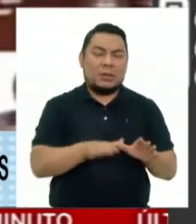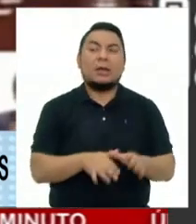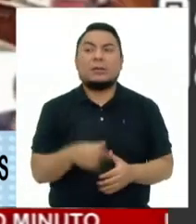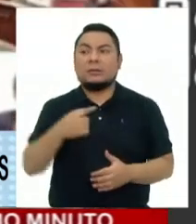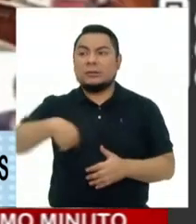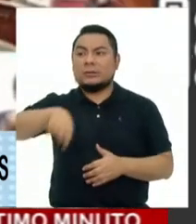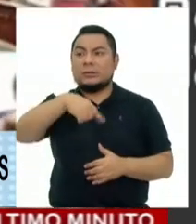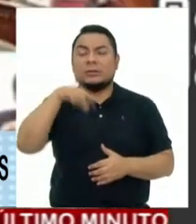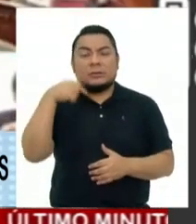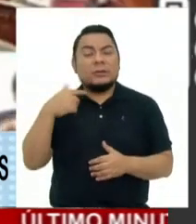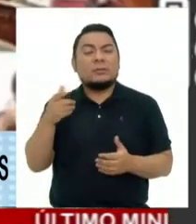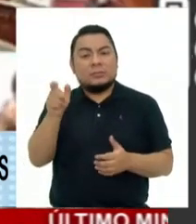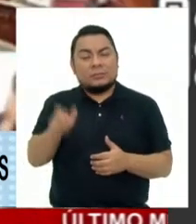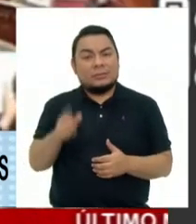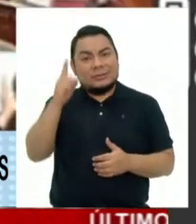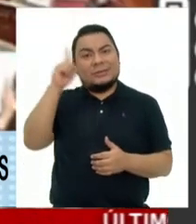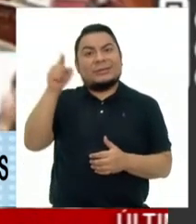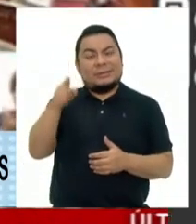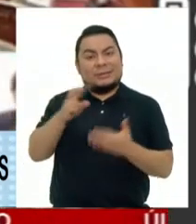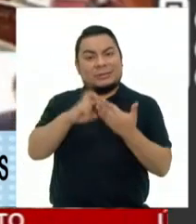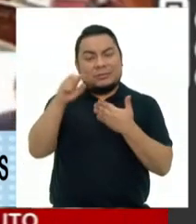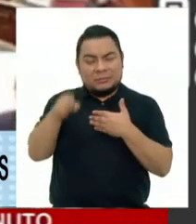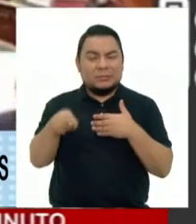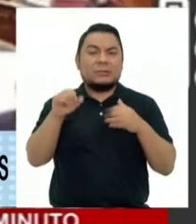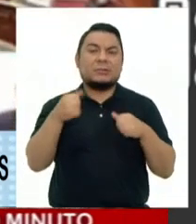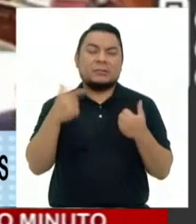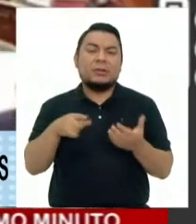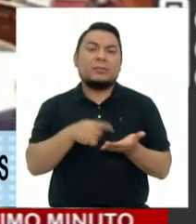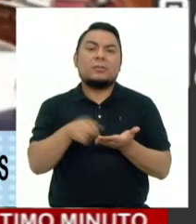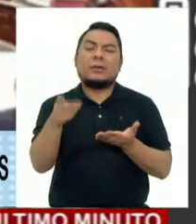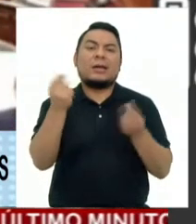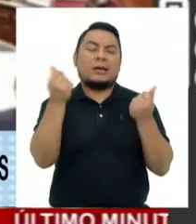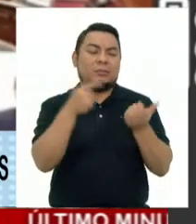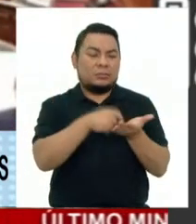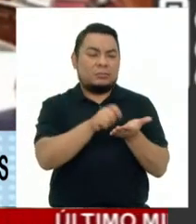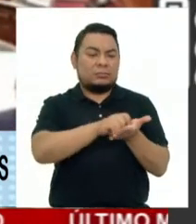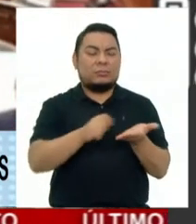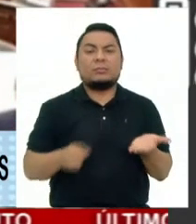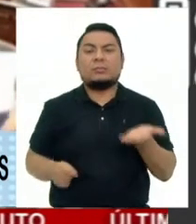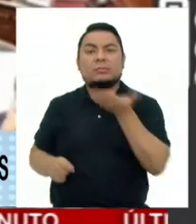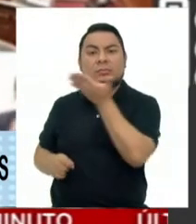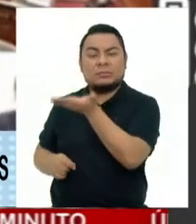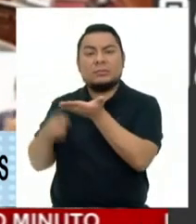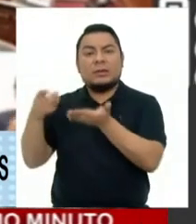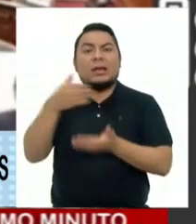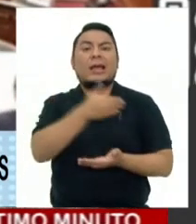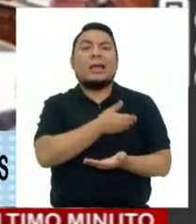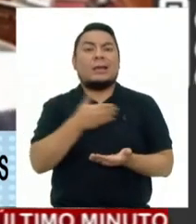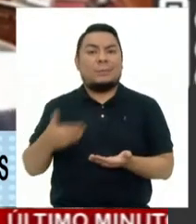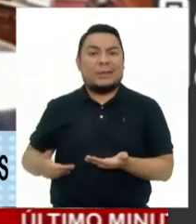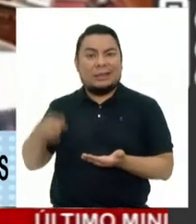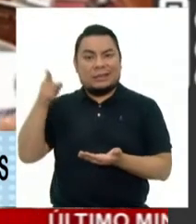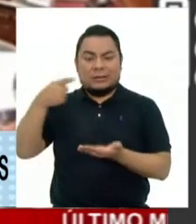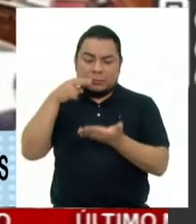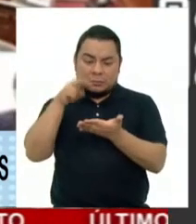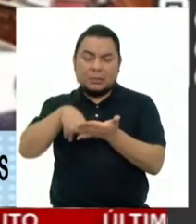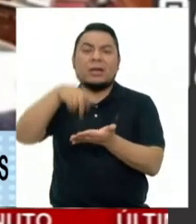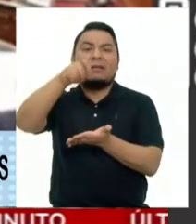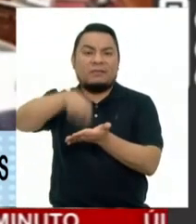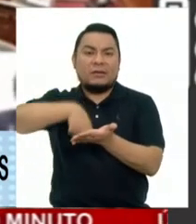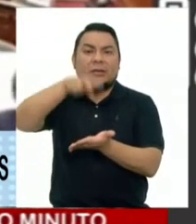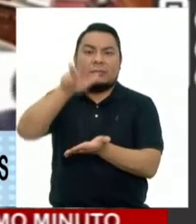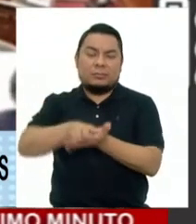de los promotores de esta iniciativa es de que sea enviado cuanto antes al Ejecutivo para que pueda ser